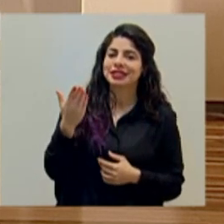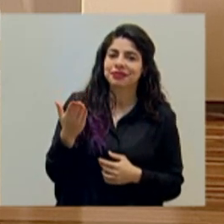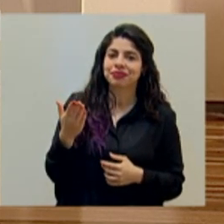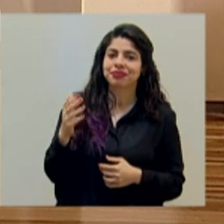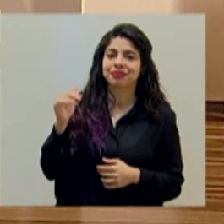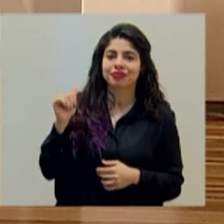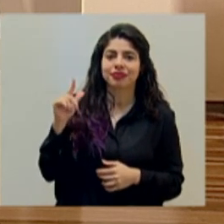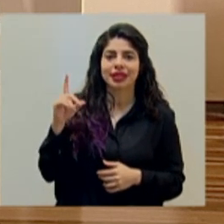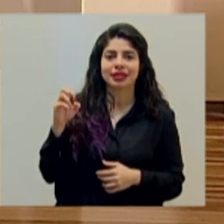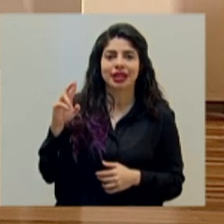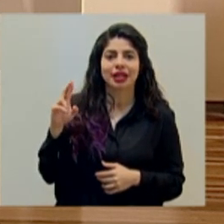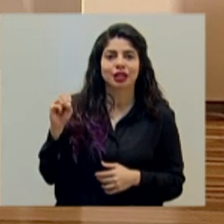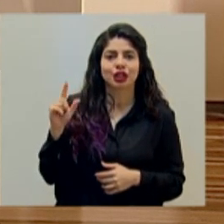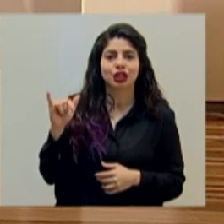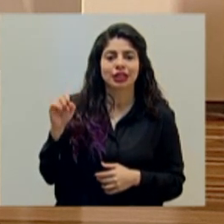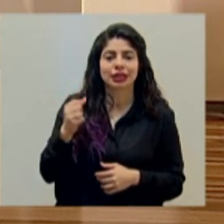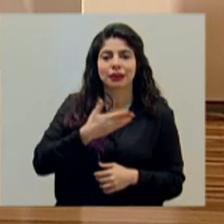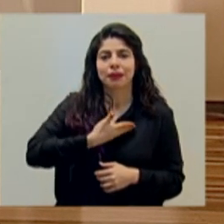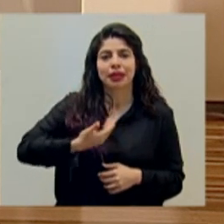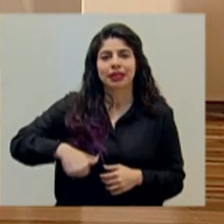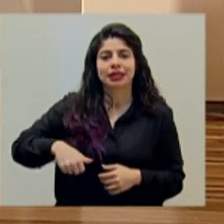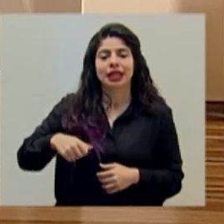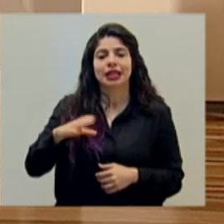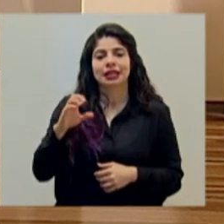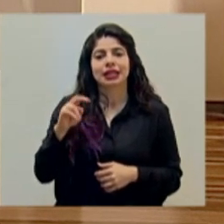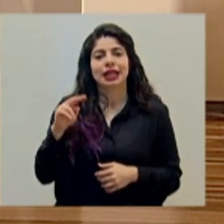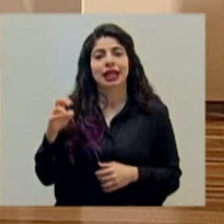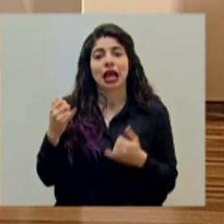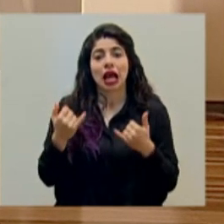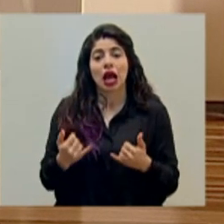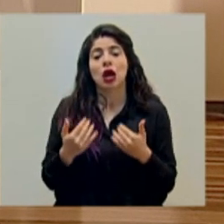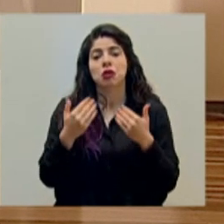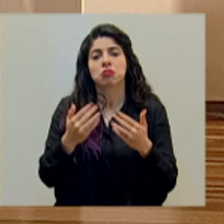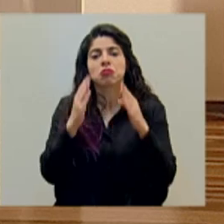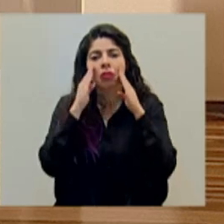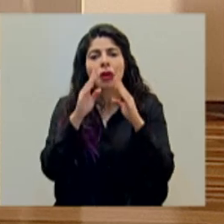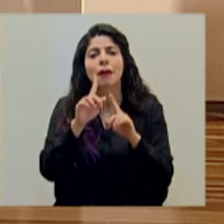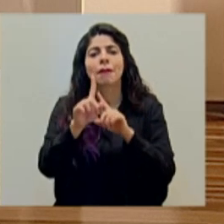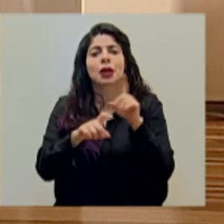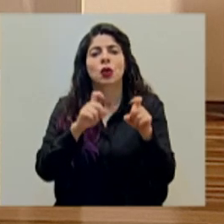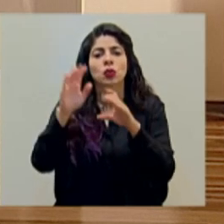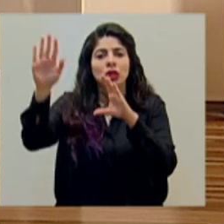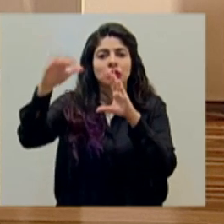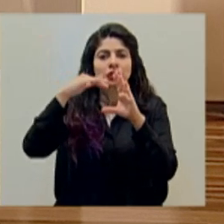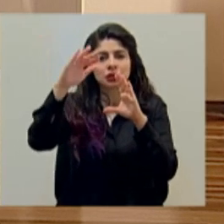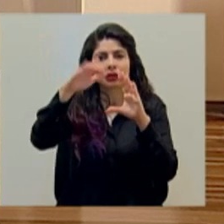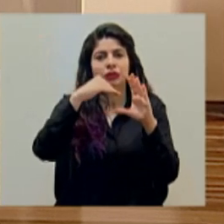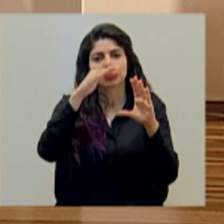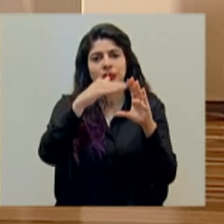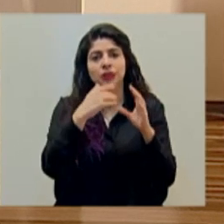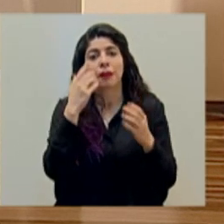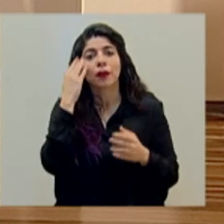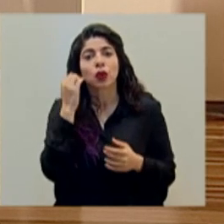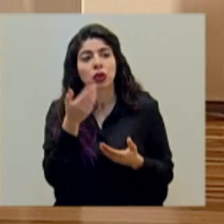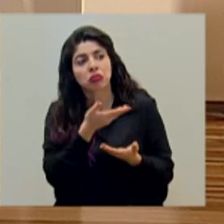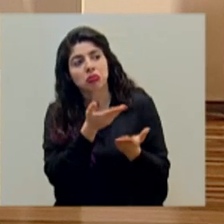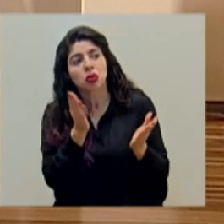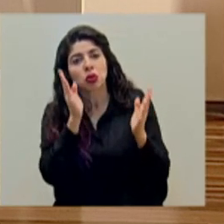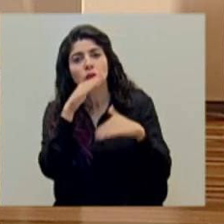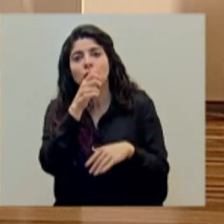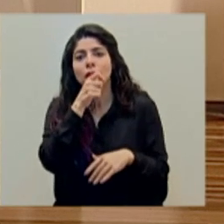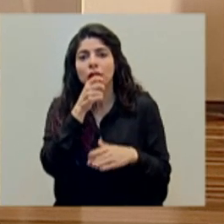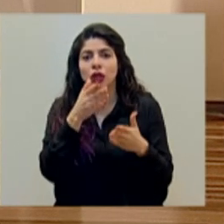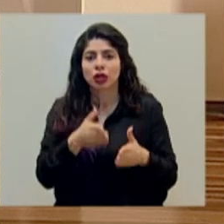don Alexander Solís, presidente de la CNE. Vamos a atender las consultas regionales que llegan vía remotas, al no haber medios de